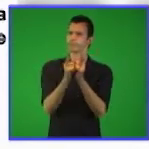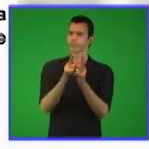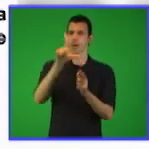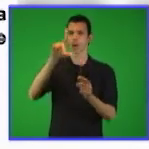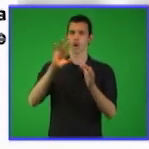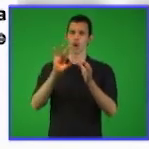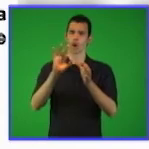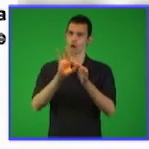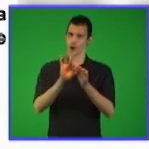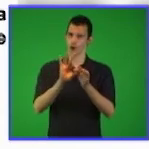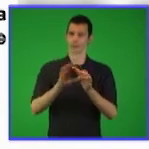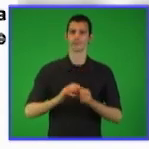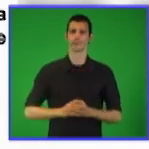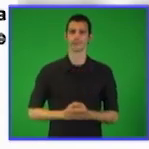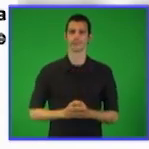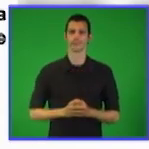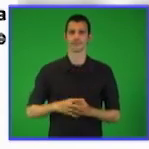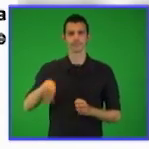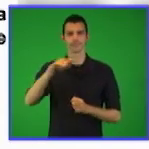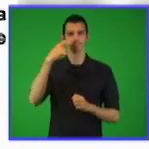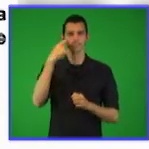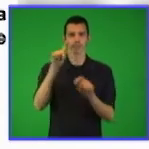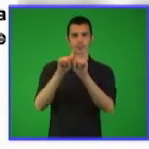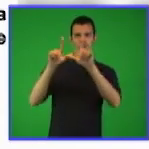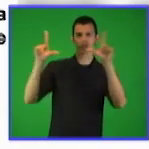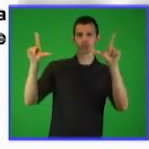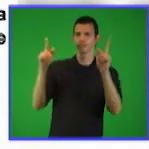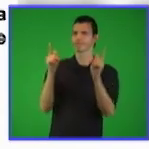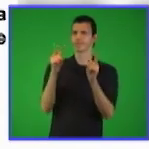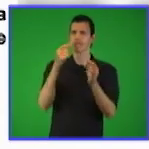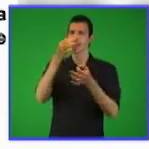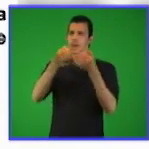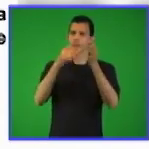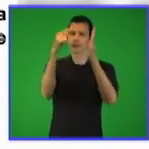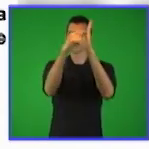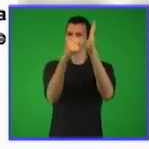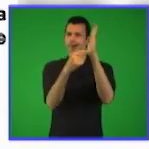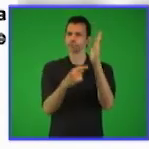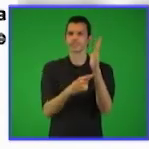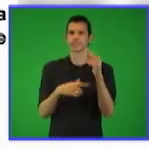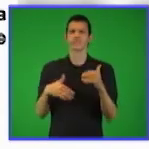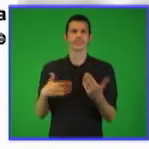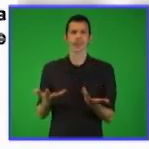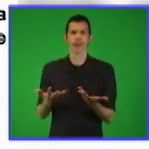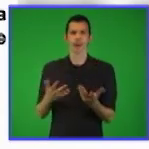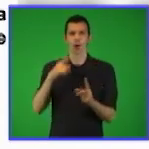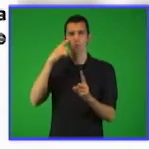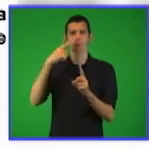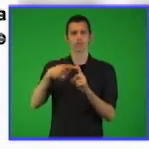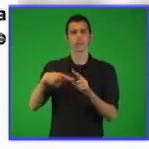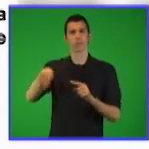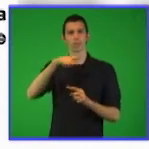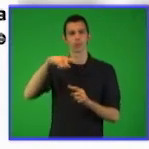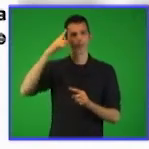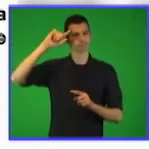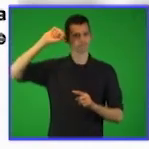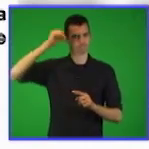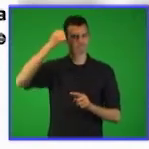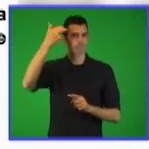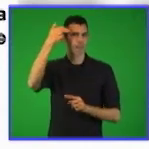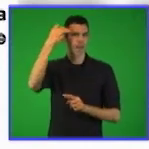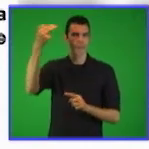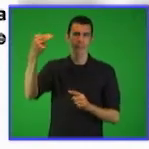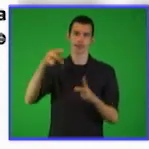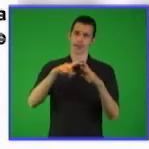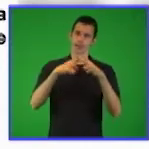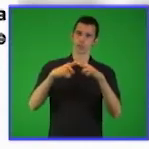estamos refiriendo a un objetivo orientado a la fijación de habilidades